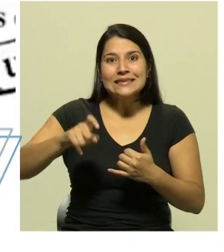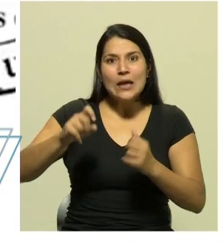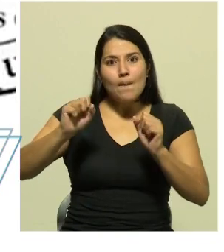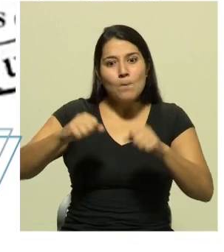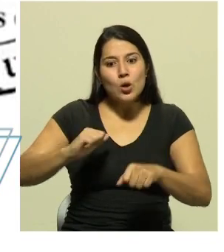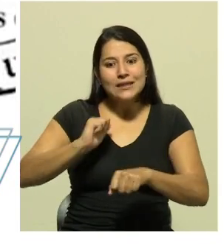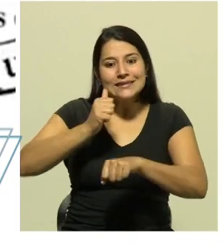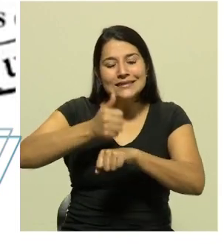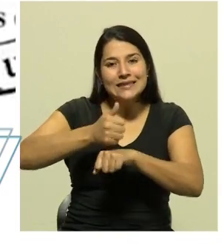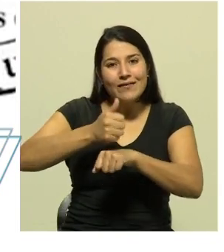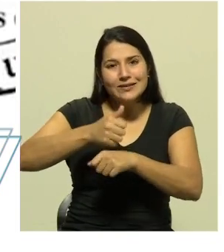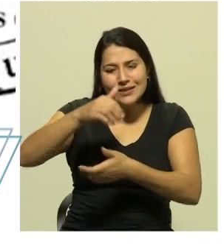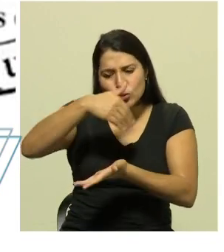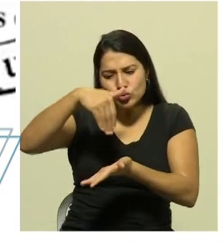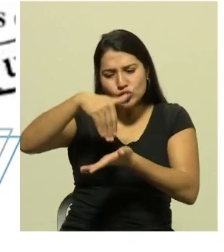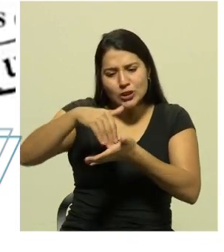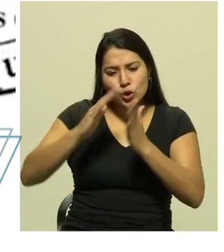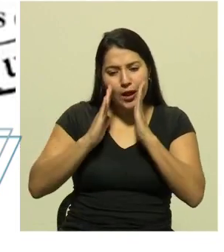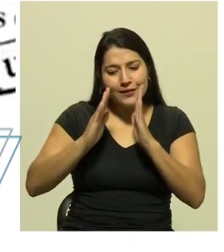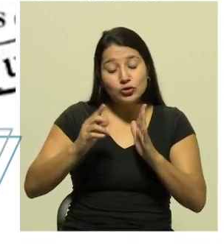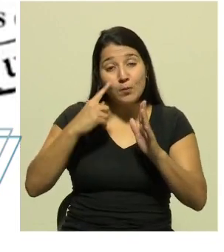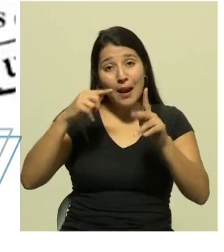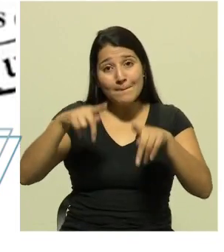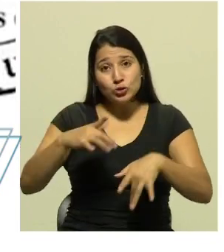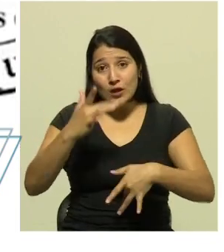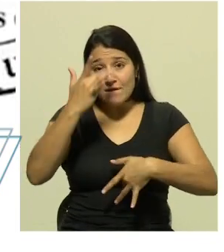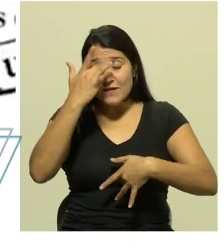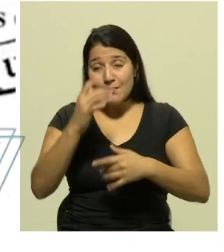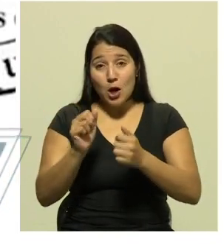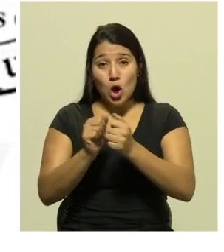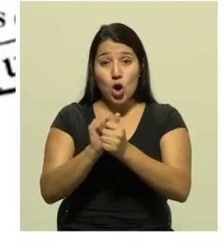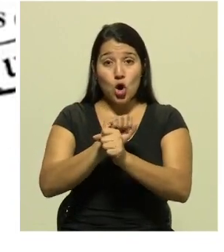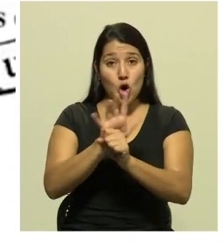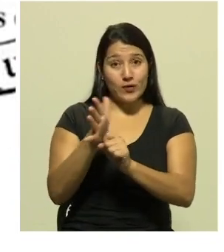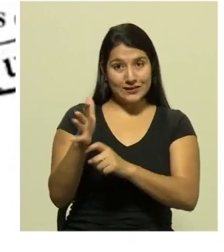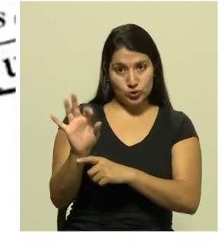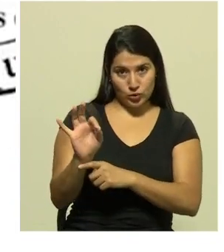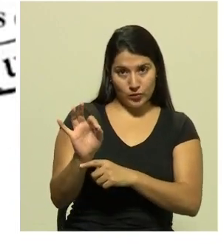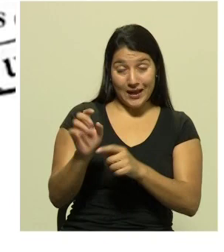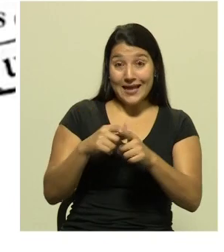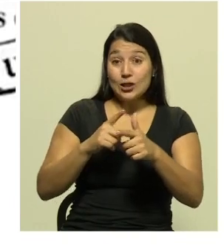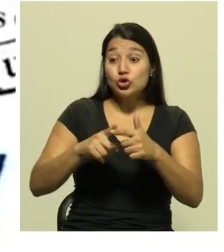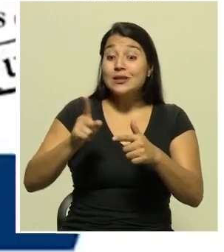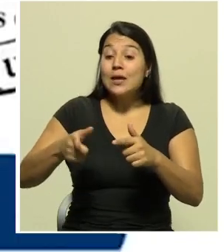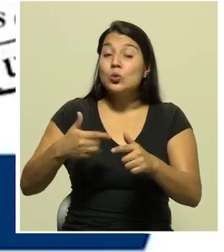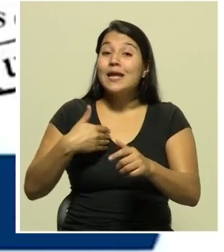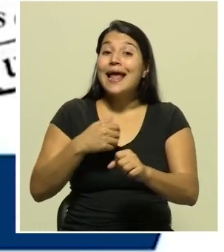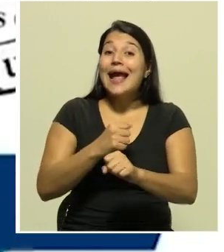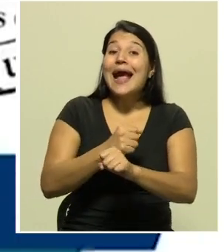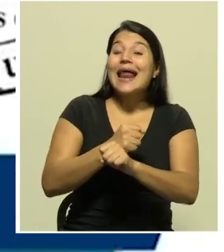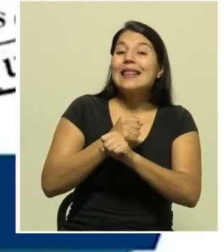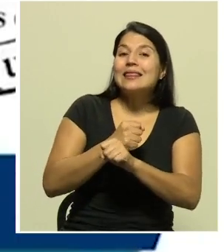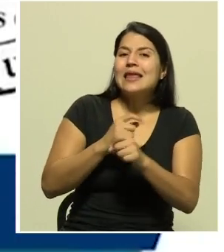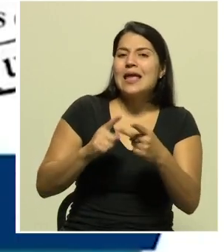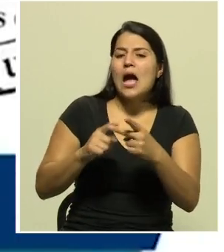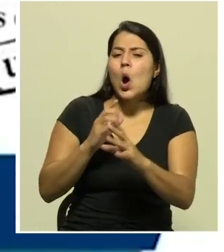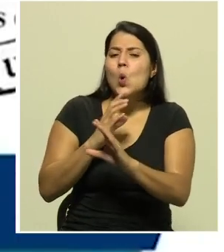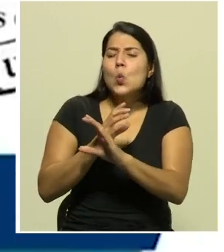para enfermos de COVID-19. Por ello, hay que tener garantías, cuidados externos y los requisitos necesarios